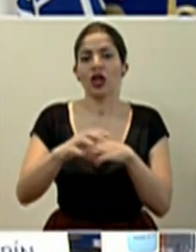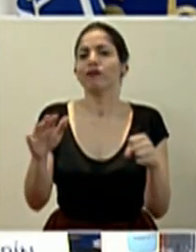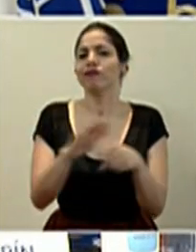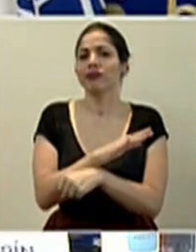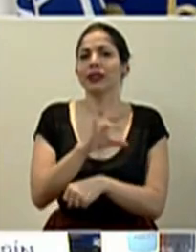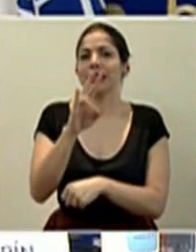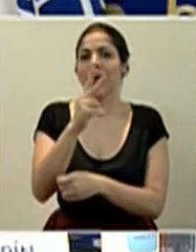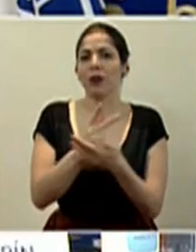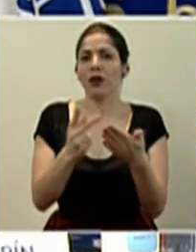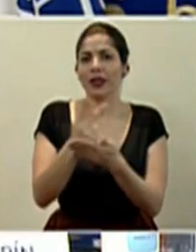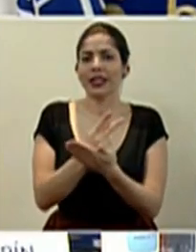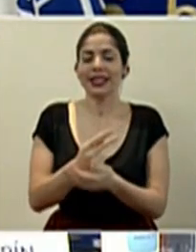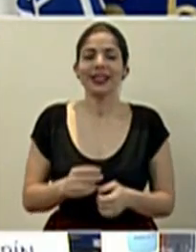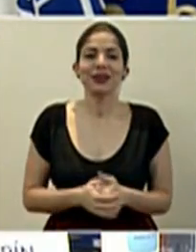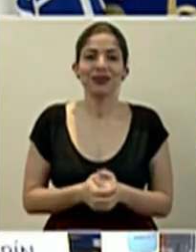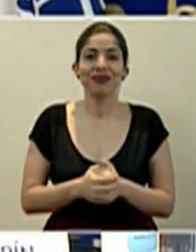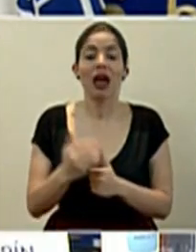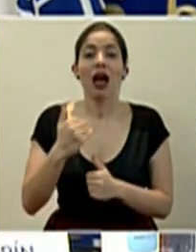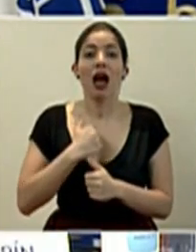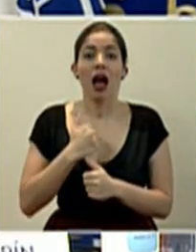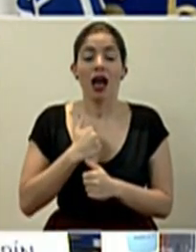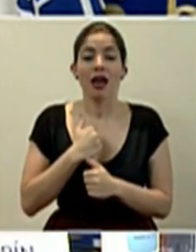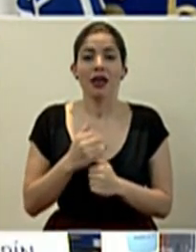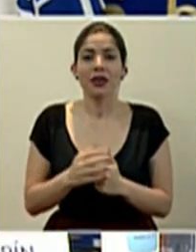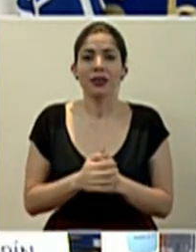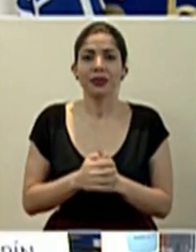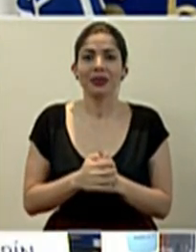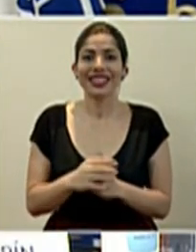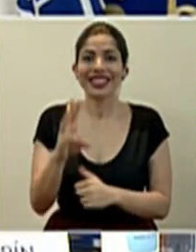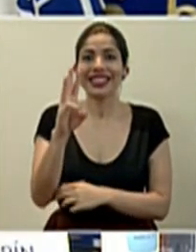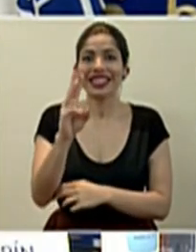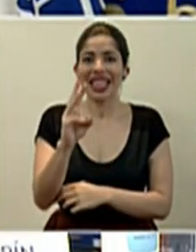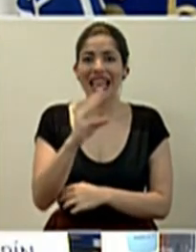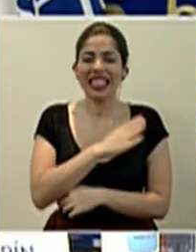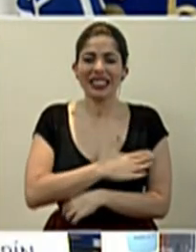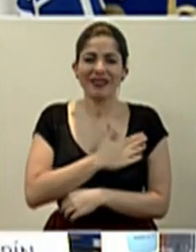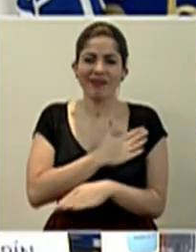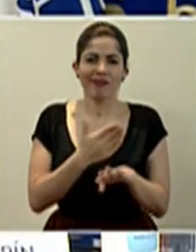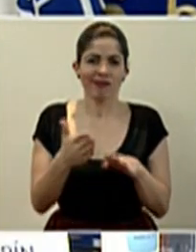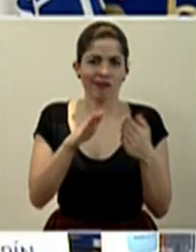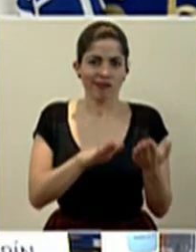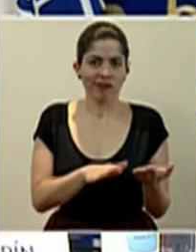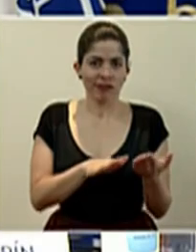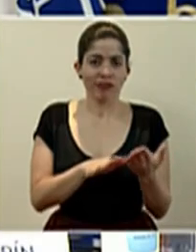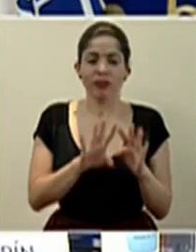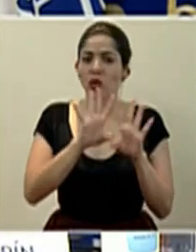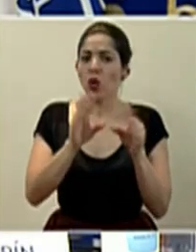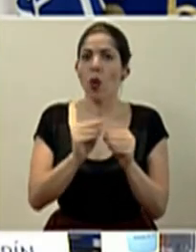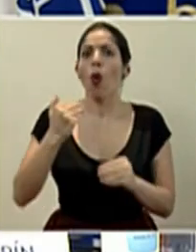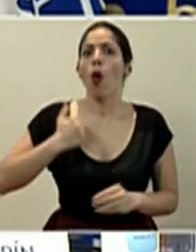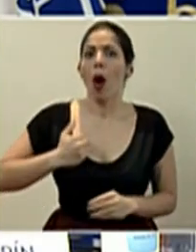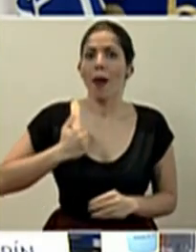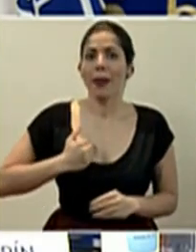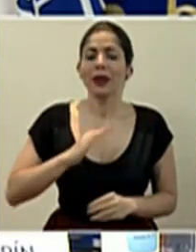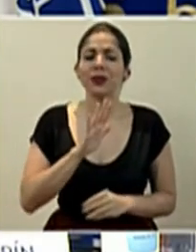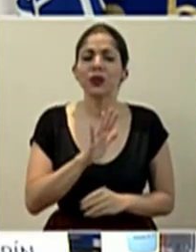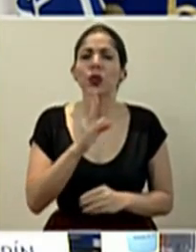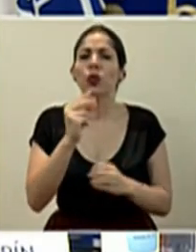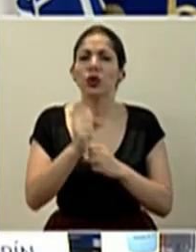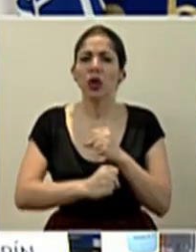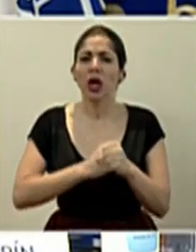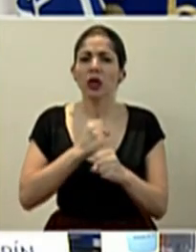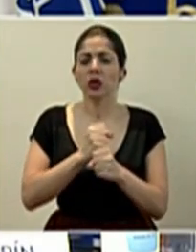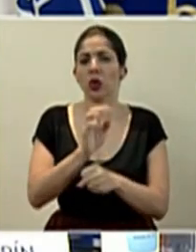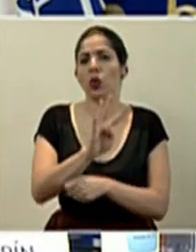provincias del país. Se registran 6 lamentables fallecimientos, todos hombres con un rango de edad de